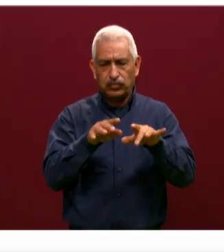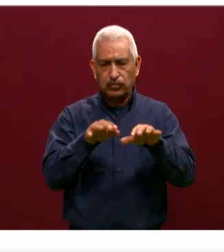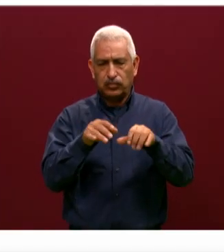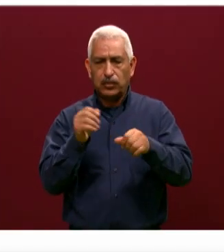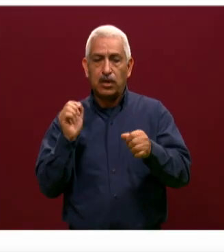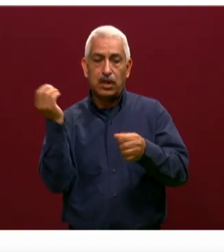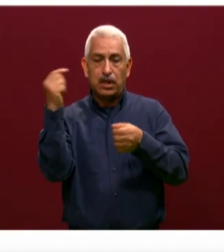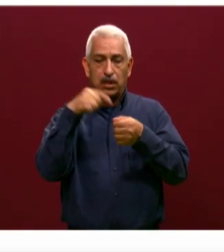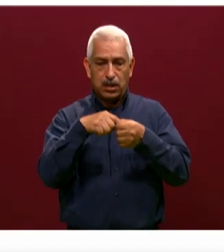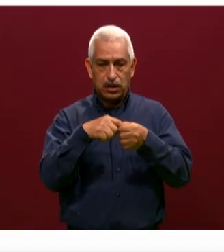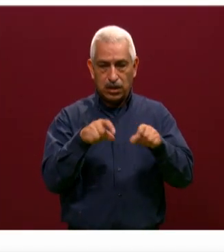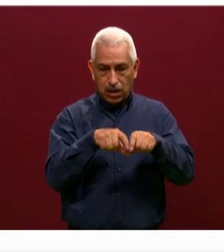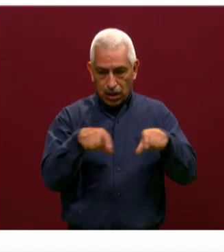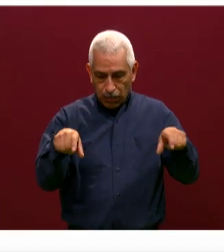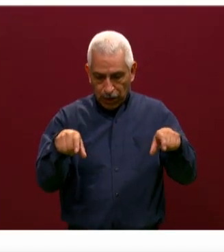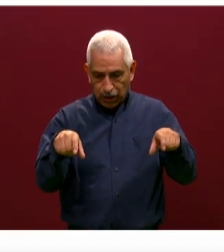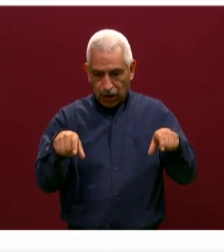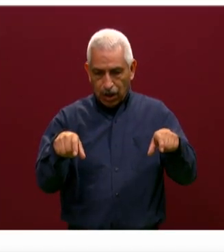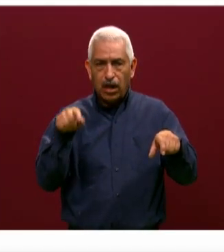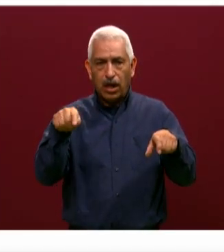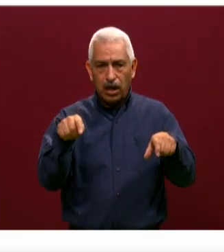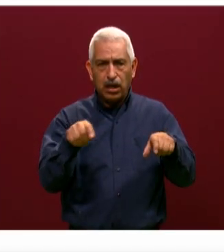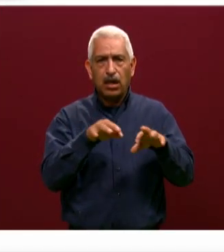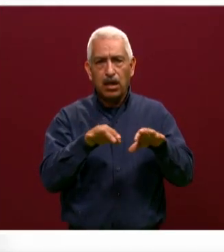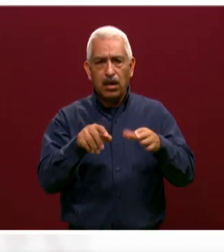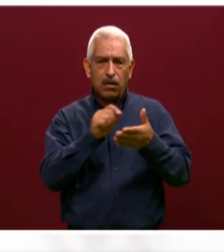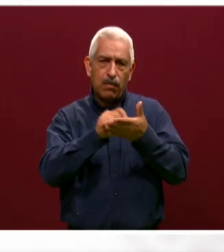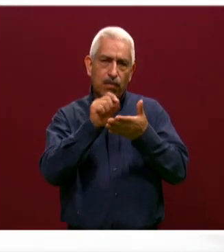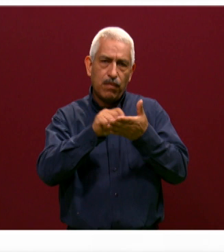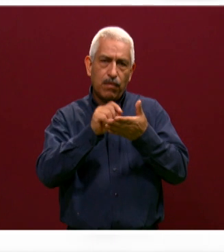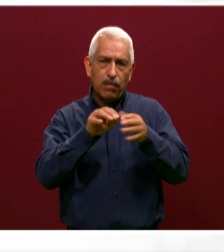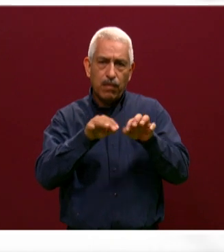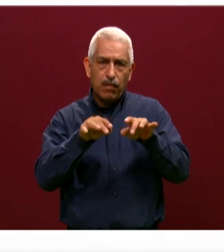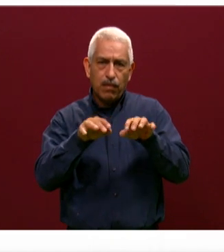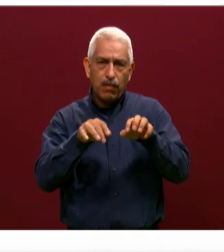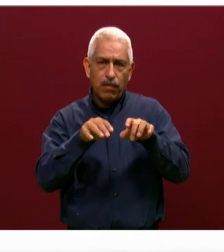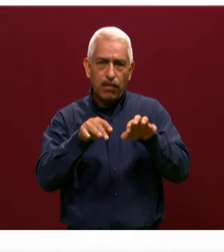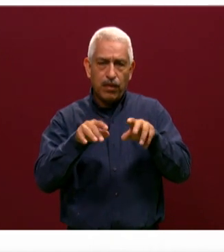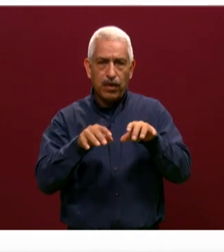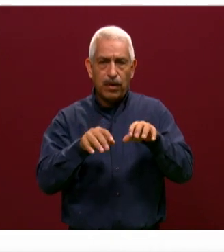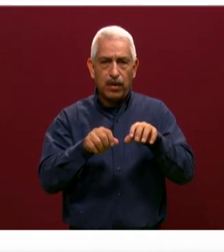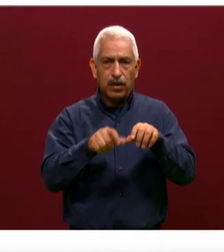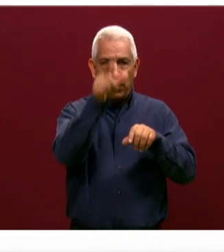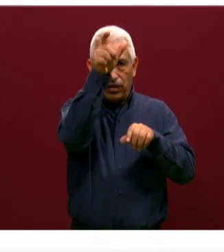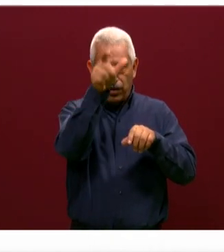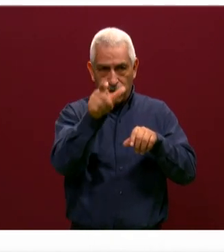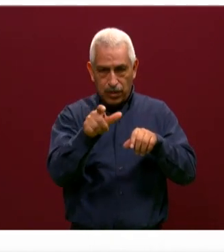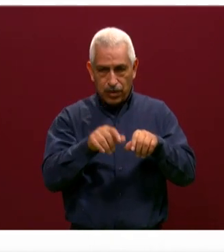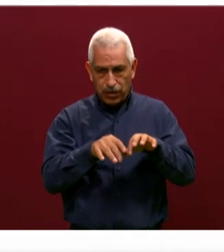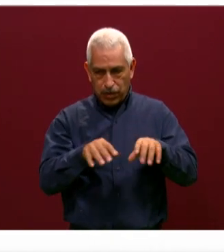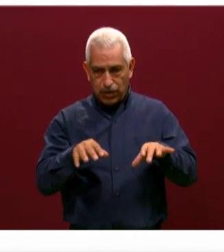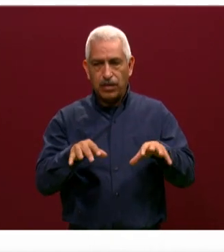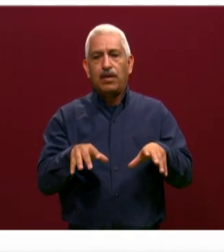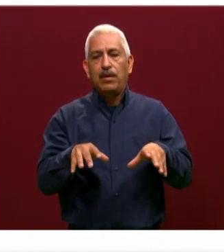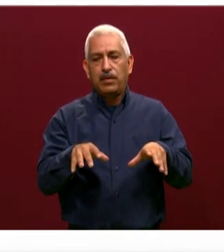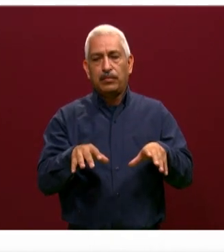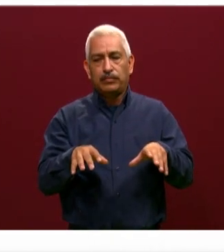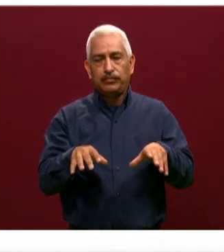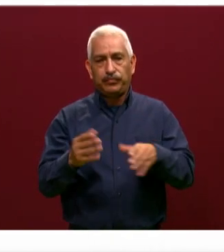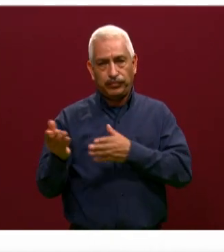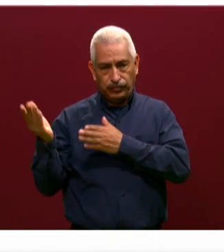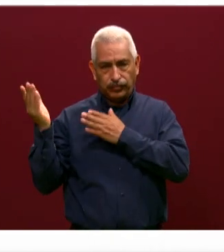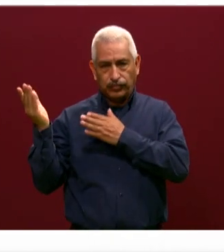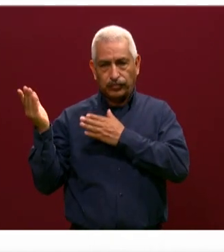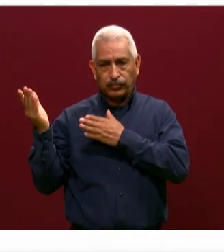preregistro, lo tienen que llenar, lo tienen que mandar con una fotografía, sí. A ver, vamos a entrar a la página, como nos dijo la